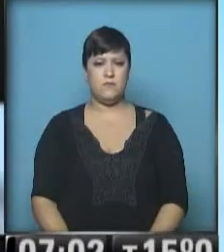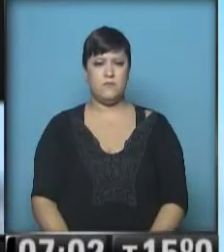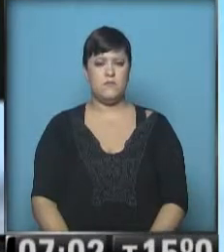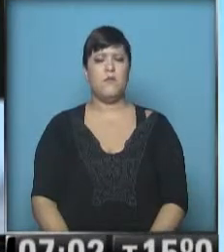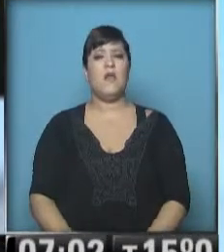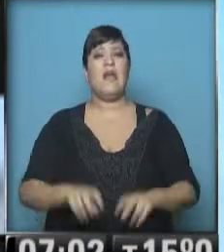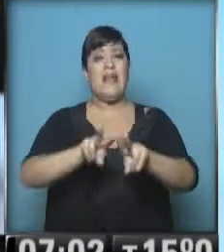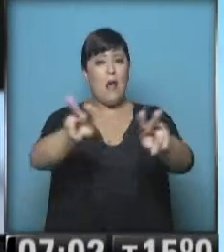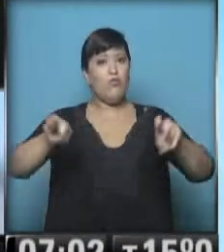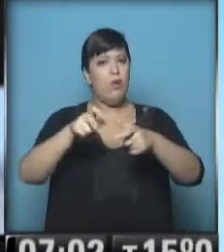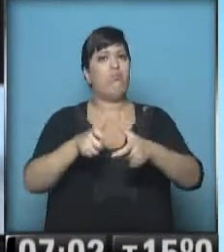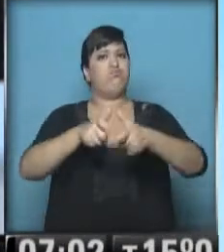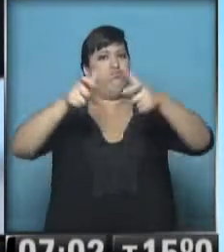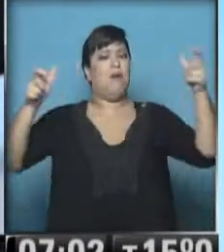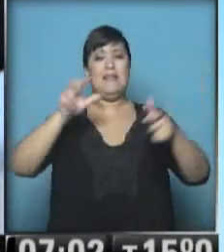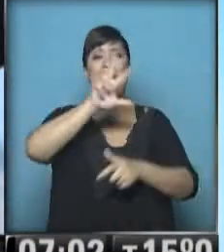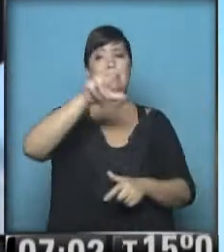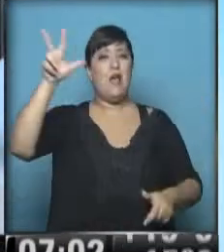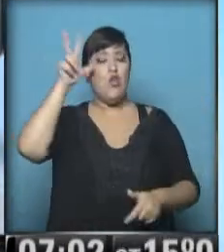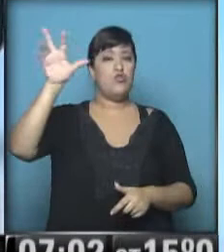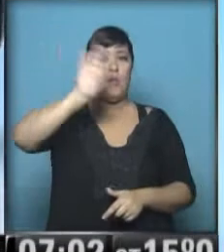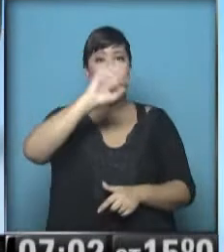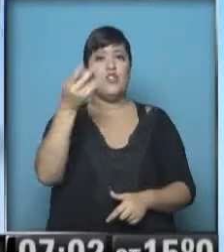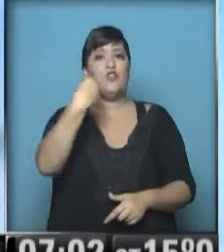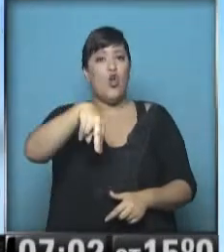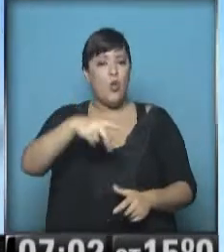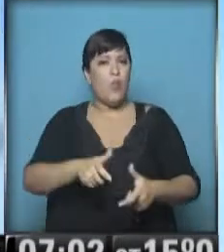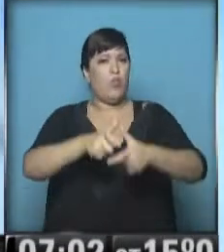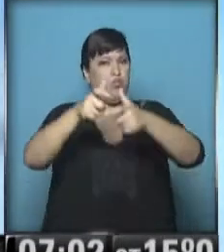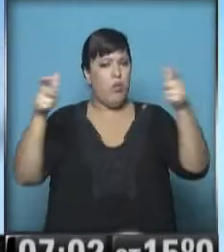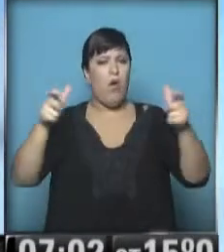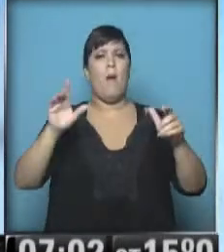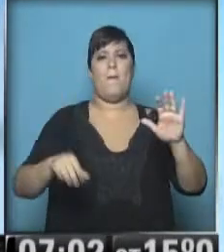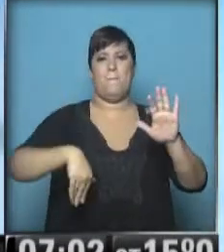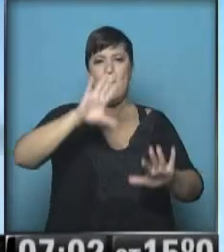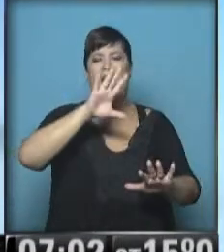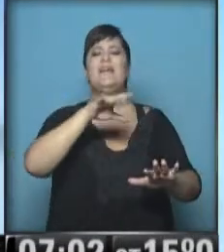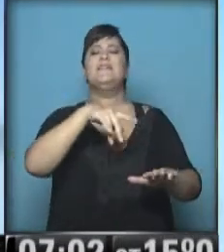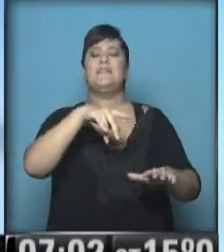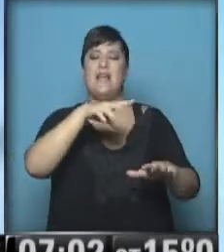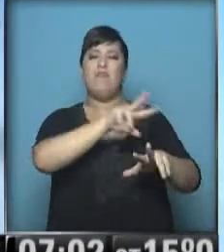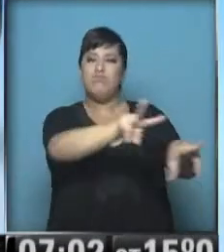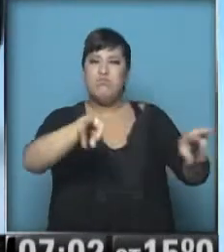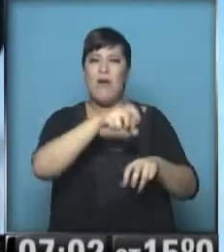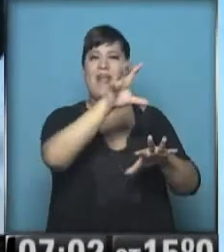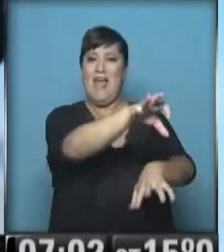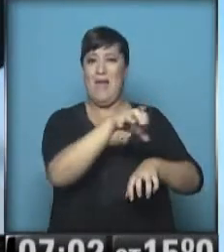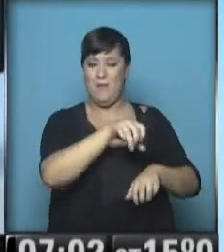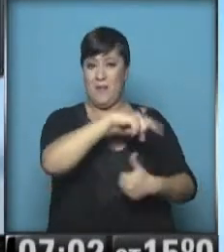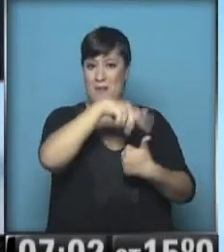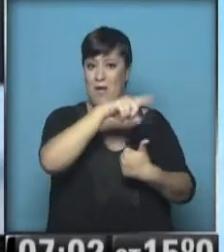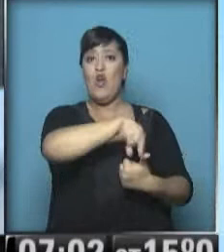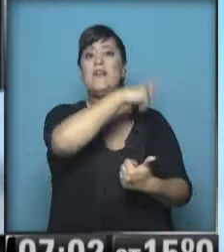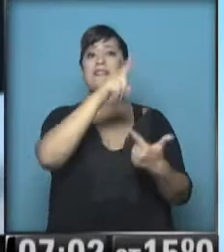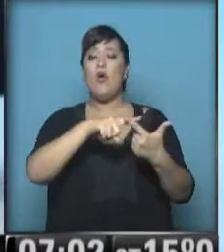Aumentó la recaudación, creció 38% en noviembre con un fuerte impulso de las retenciones del sector agropecuario. El segundo